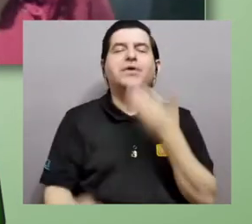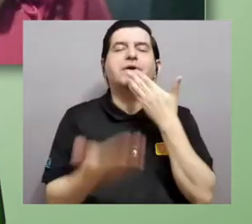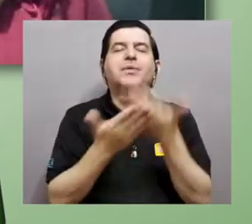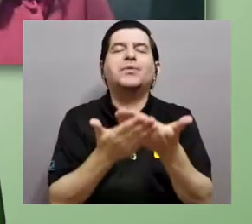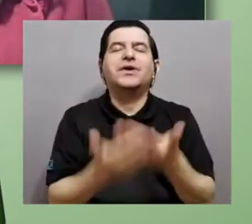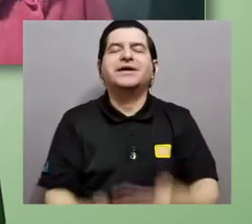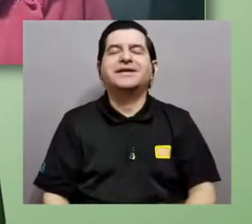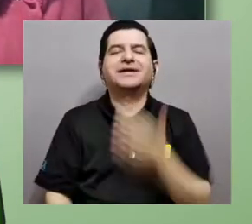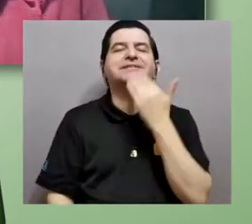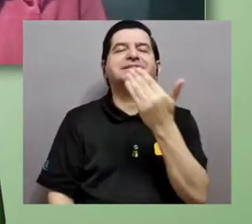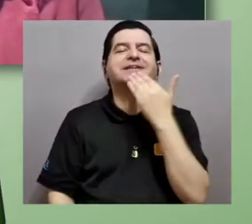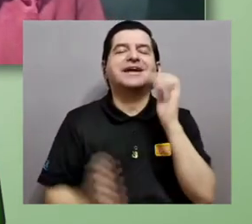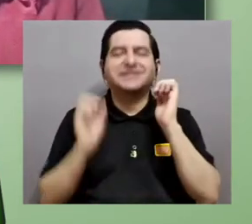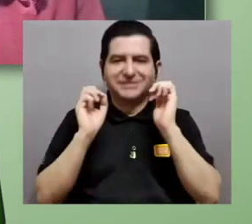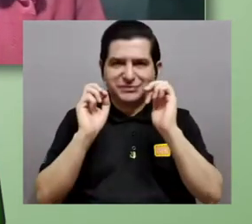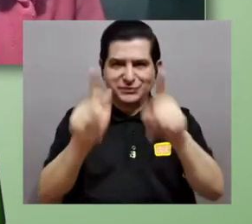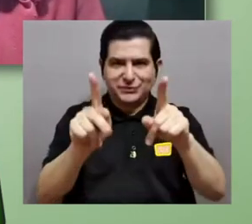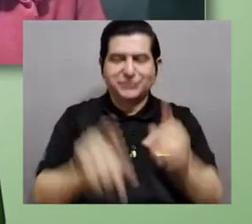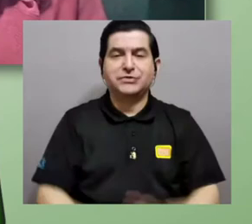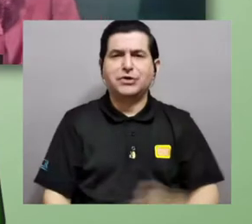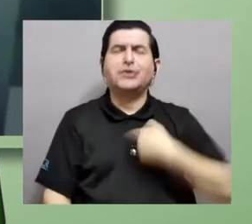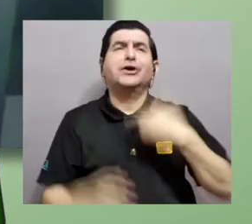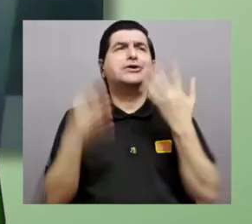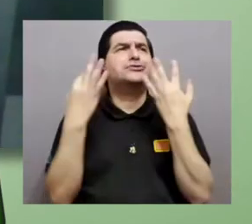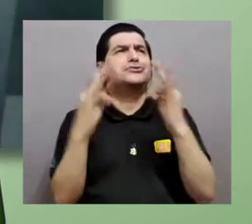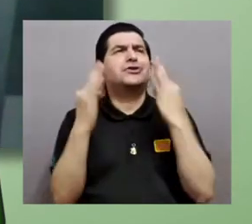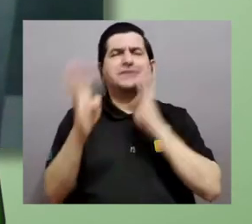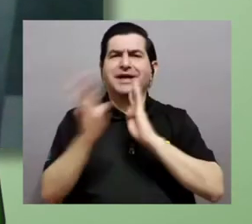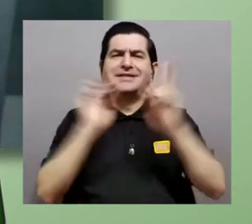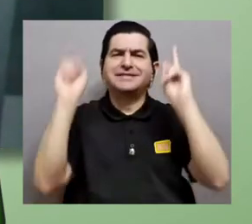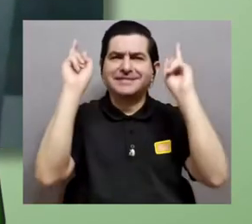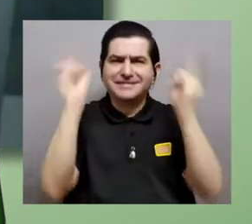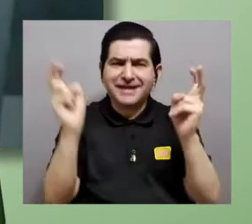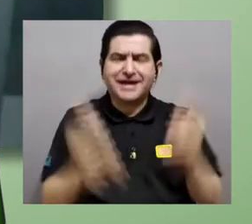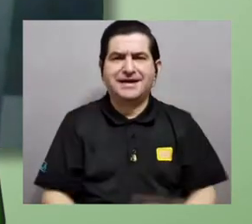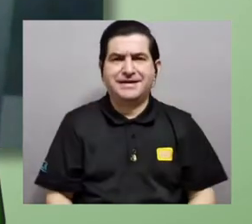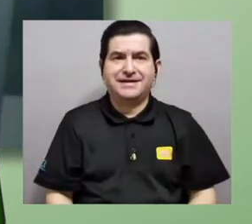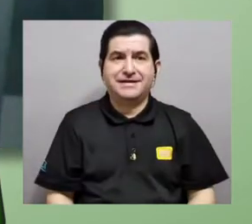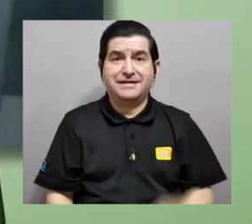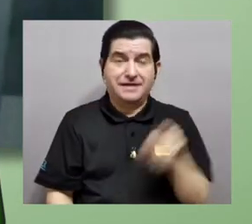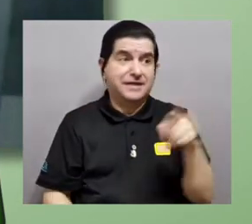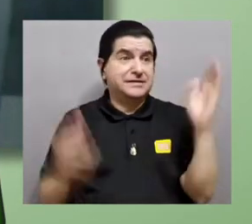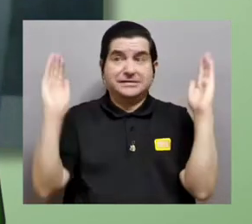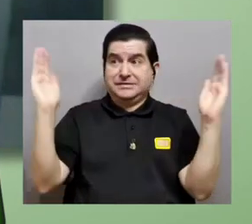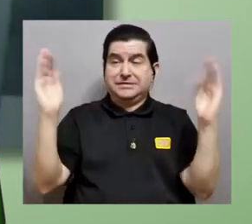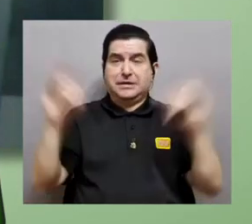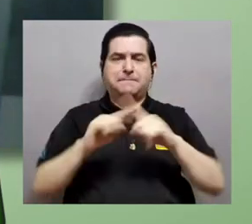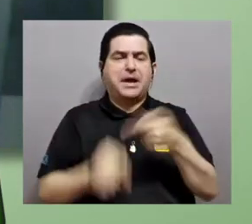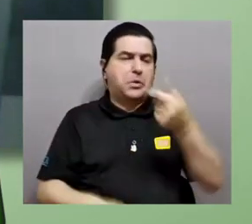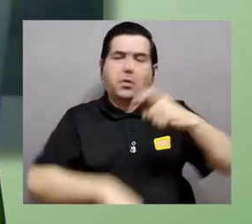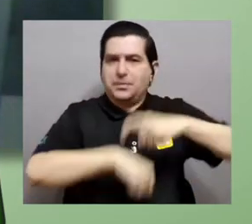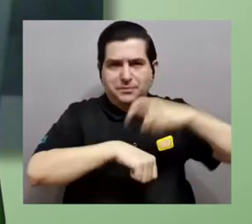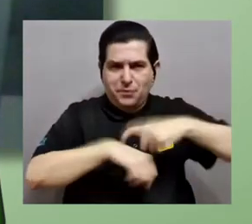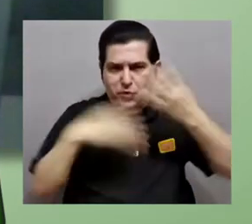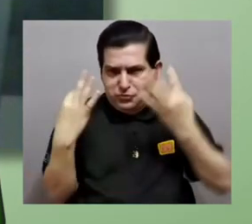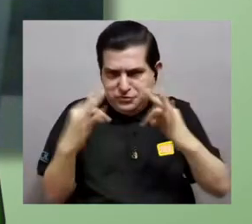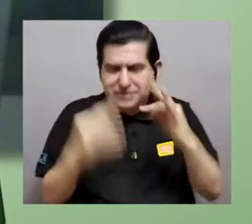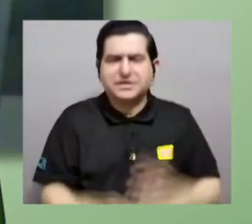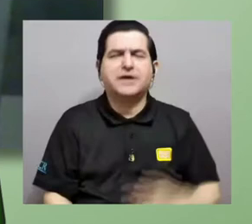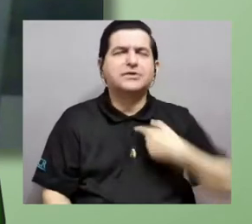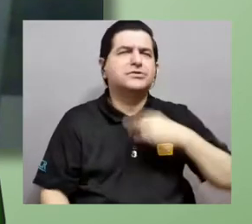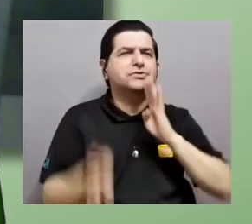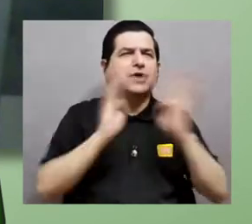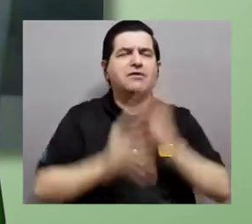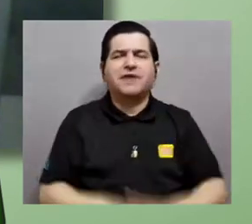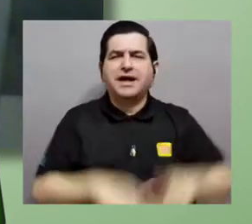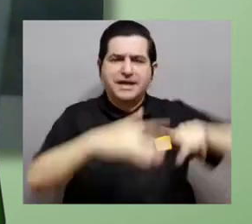Buenas, muchas gracias. Les agradezco la oportunidad y voy a tratar de hablar de este tema tan largo en poco tiempo. Voy a hablar